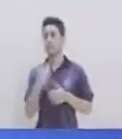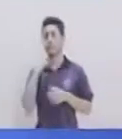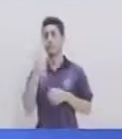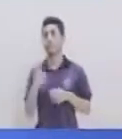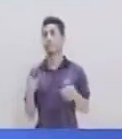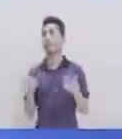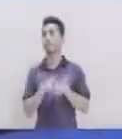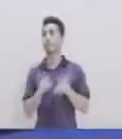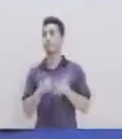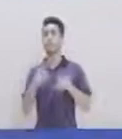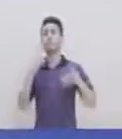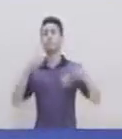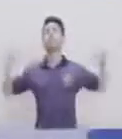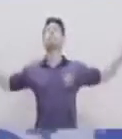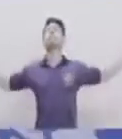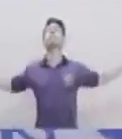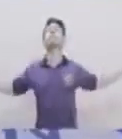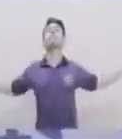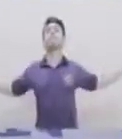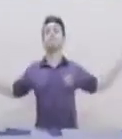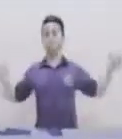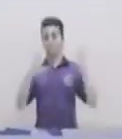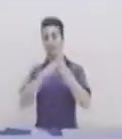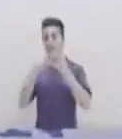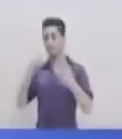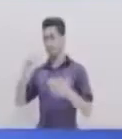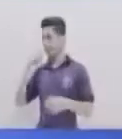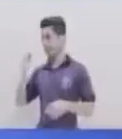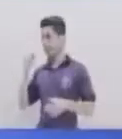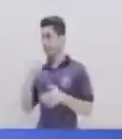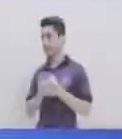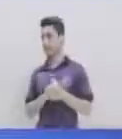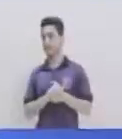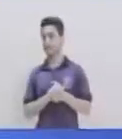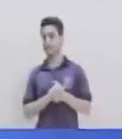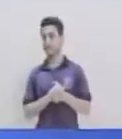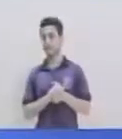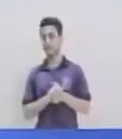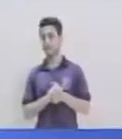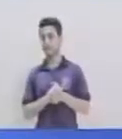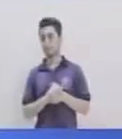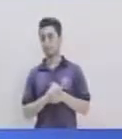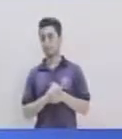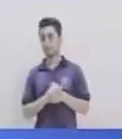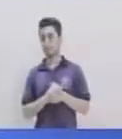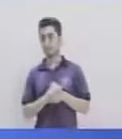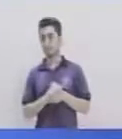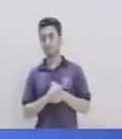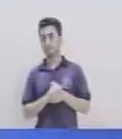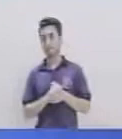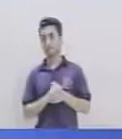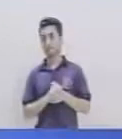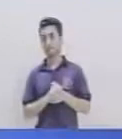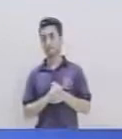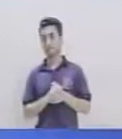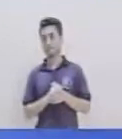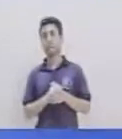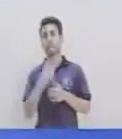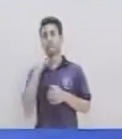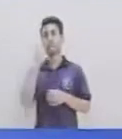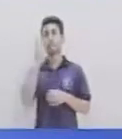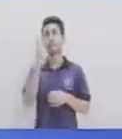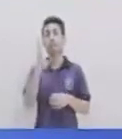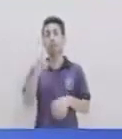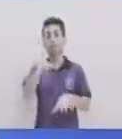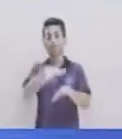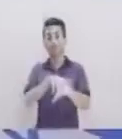posición de T Brazos extendidos Y voy a tocar Con el mismo pie De la misma mano Entonces pie derecho Con mano